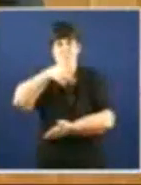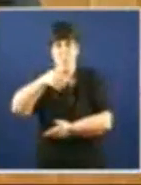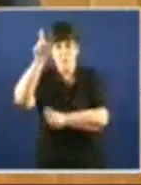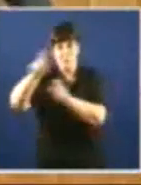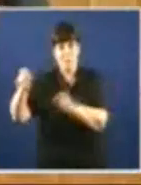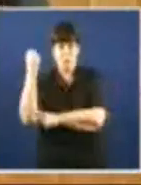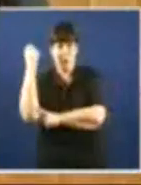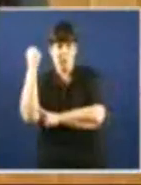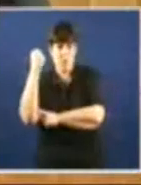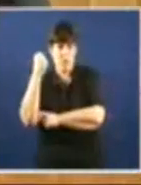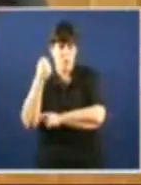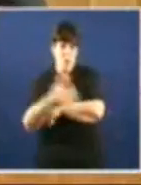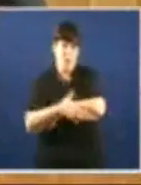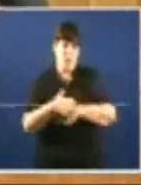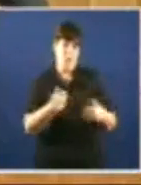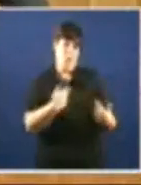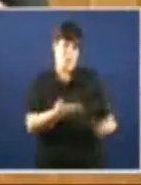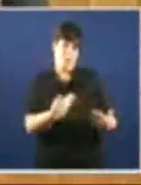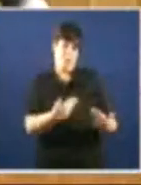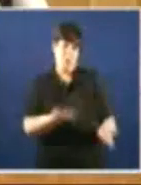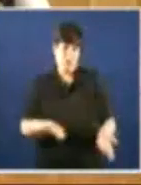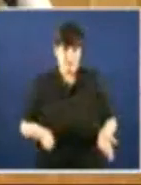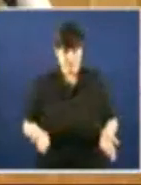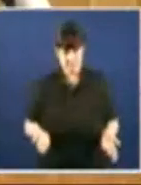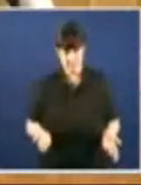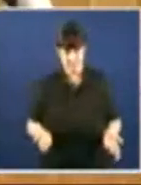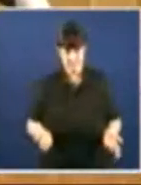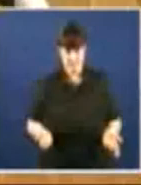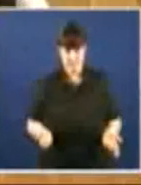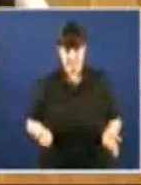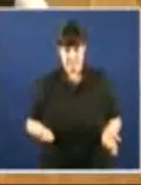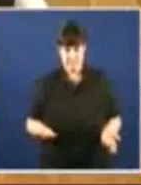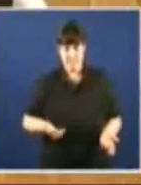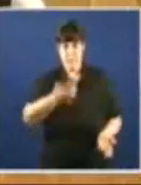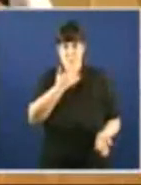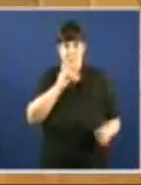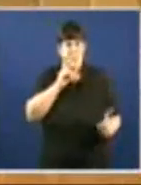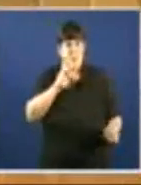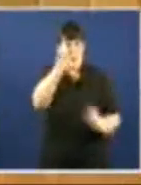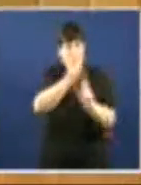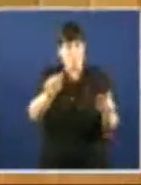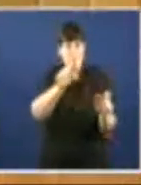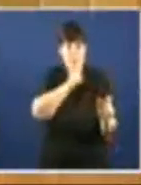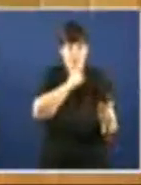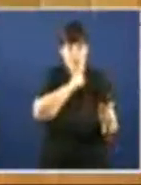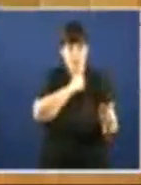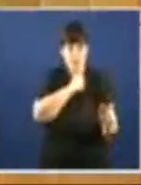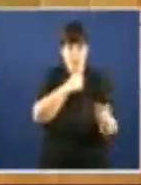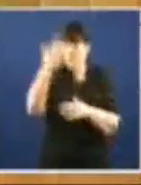En a que vemos Unha gran diferencia Coa actitude Dos bellos Neste país Cando plantaban Árbores